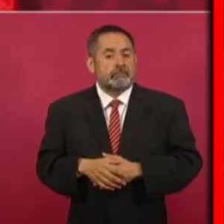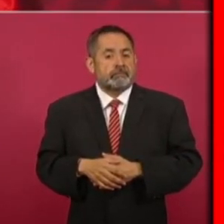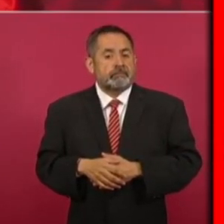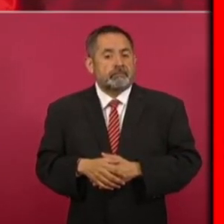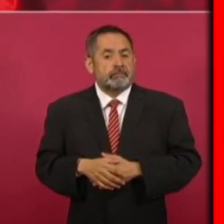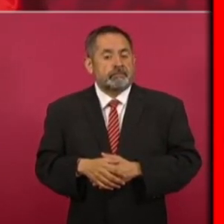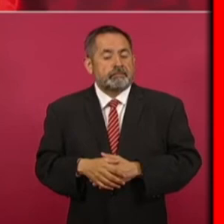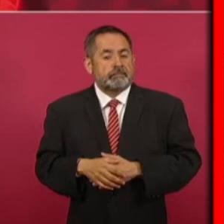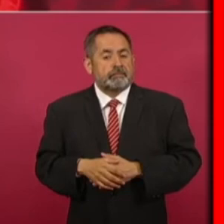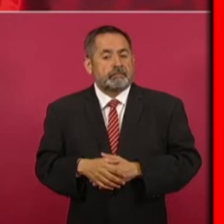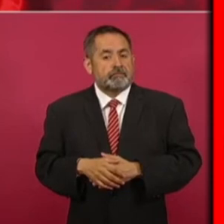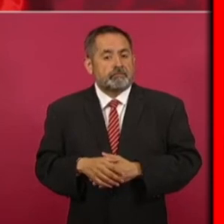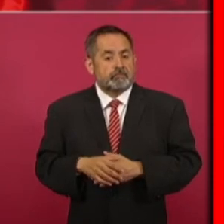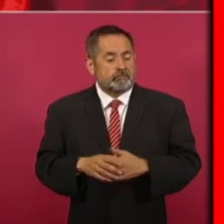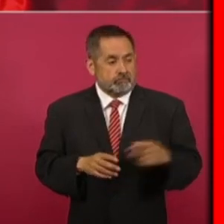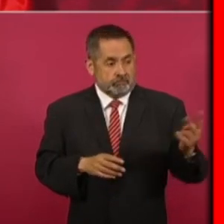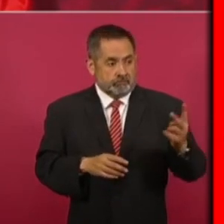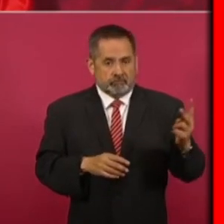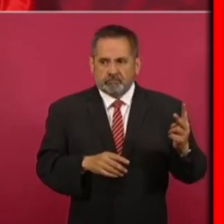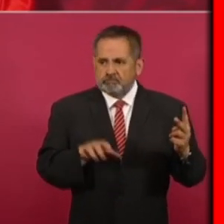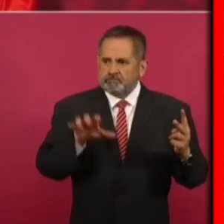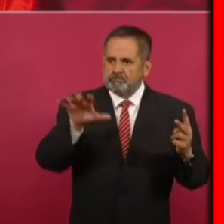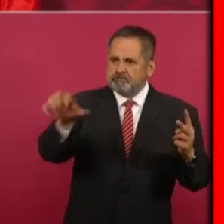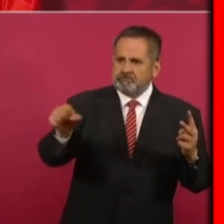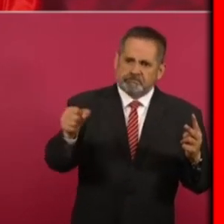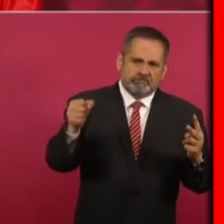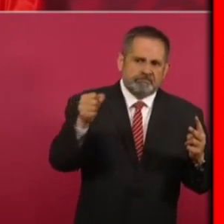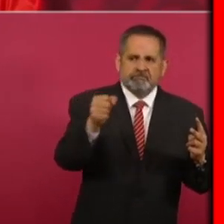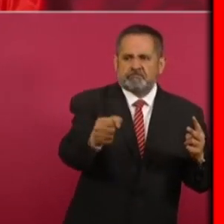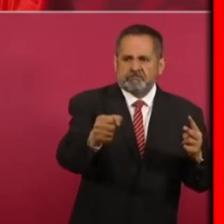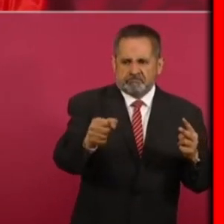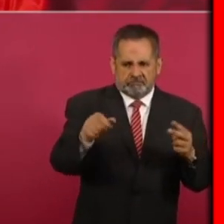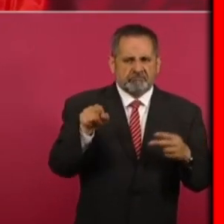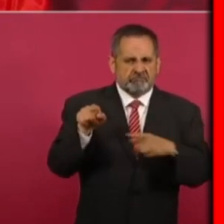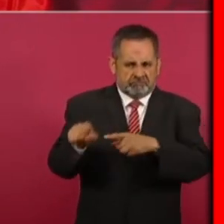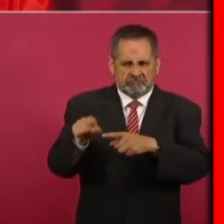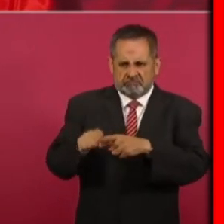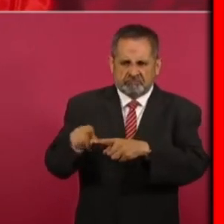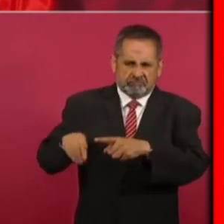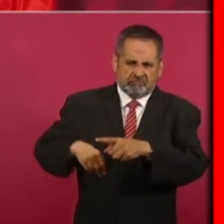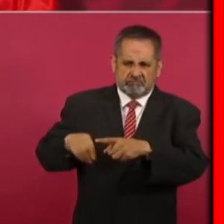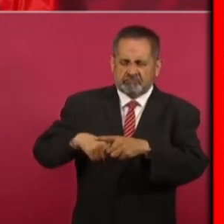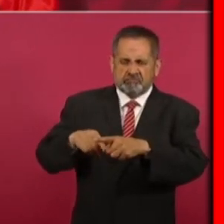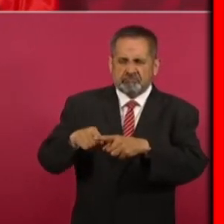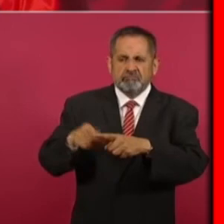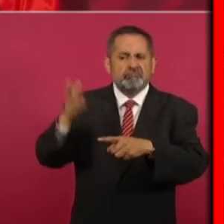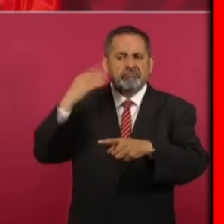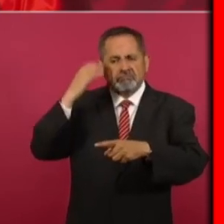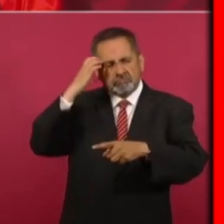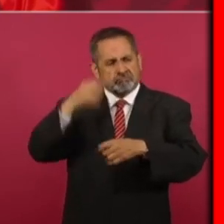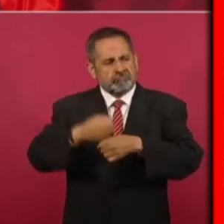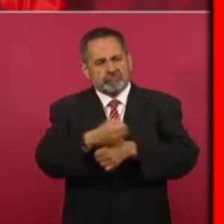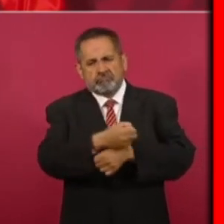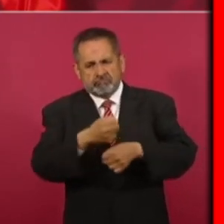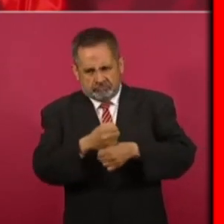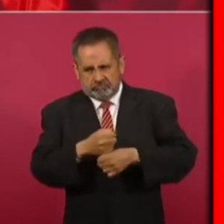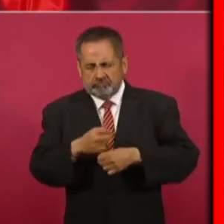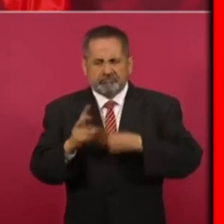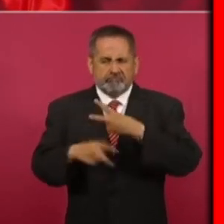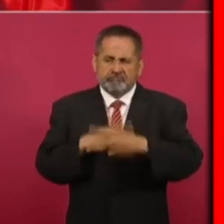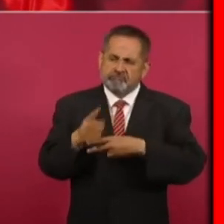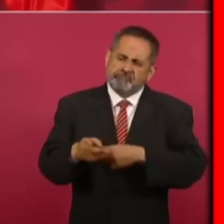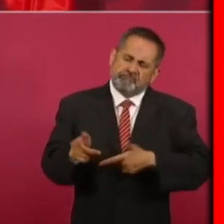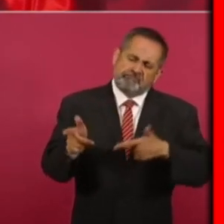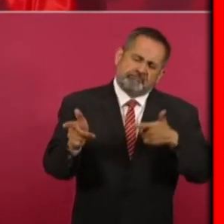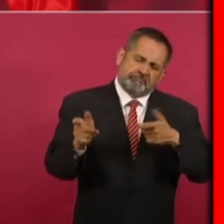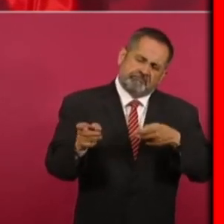lo acusaban de crueldad de que a